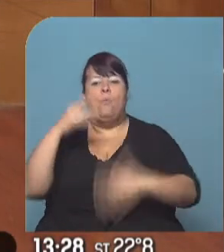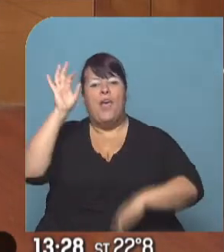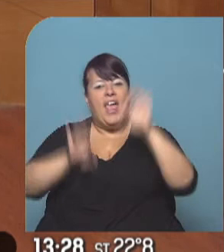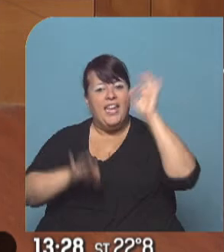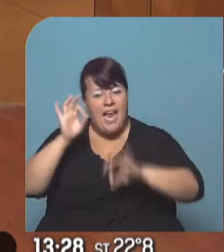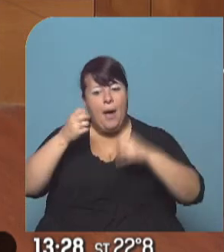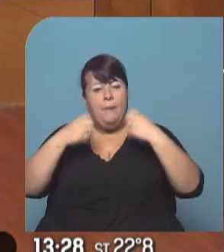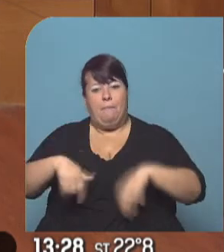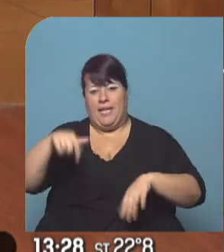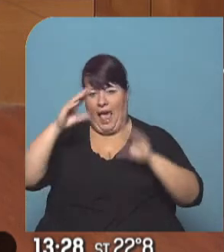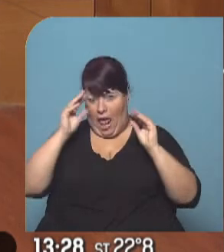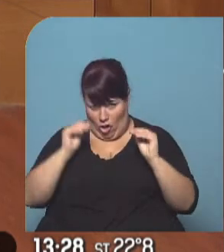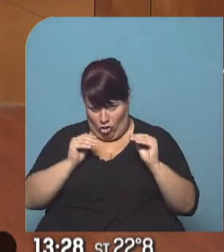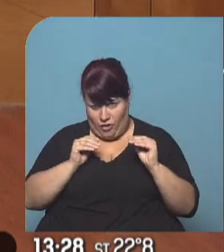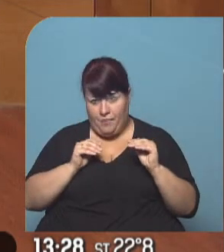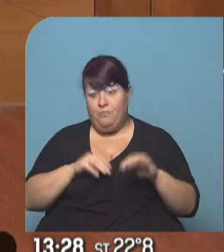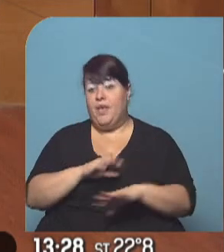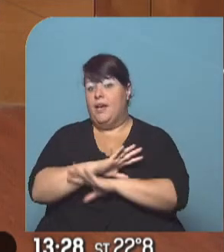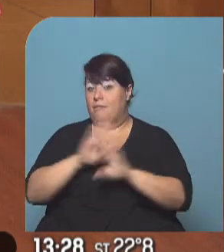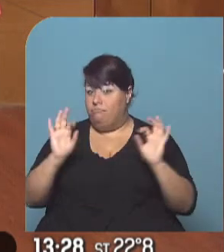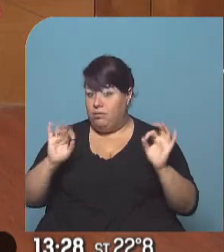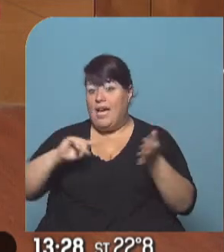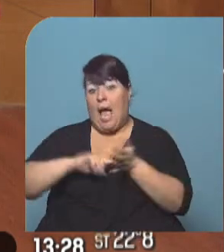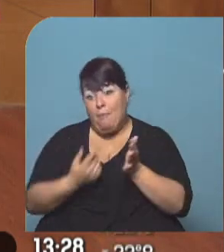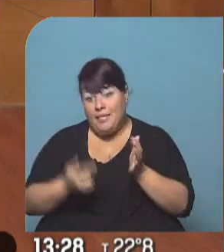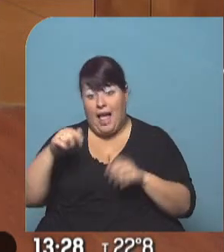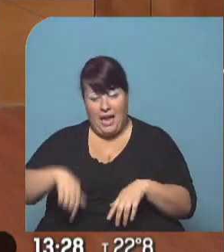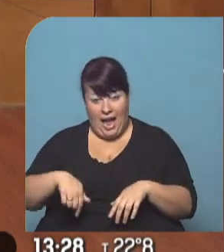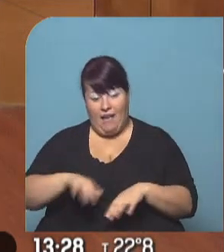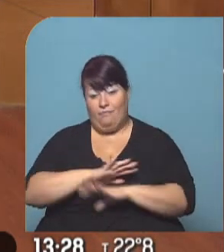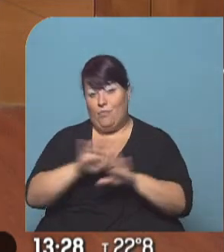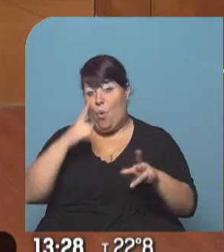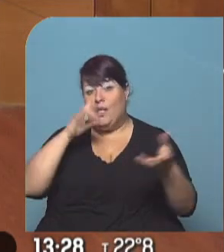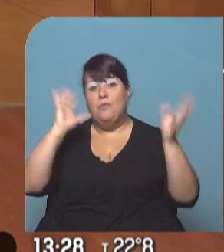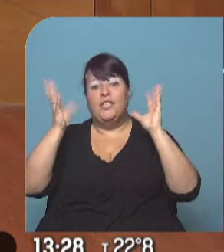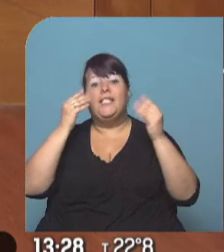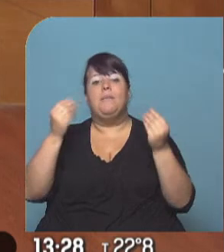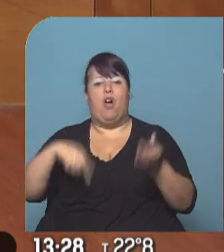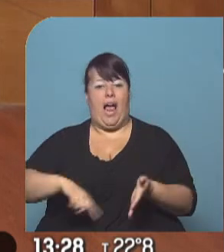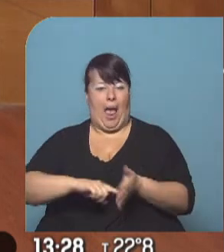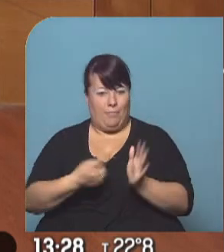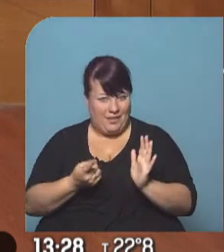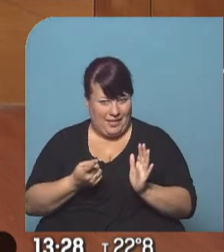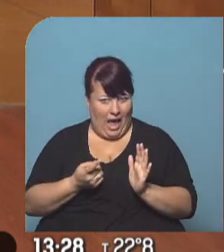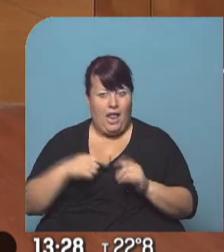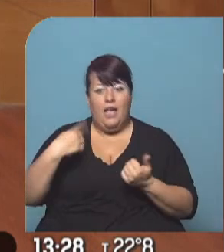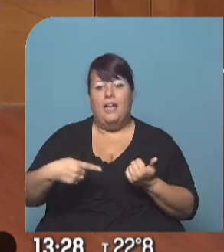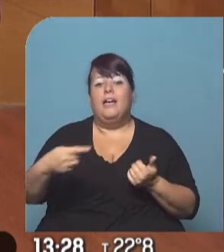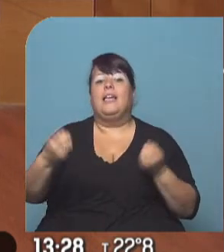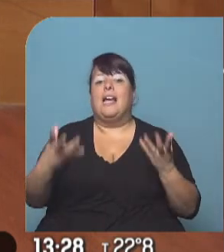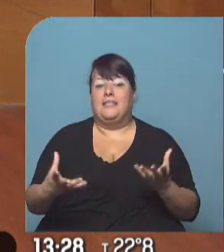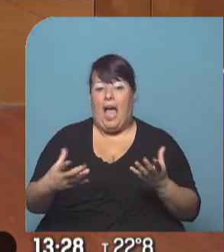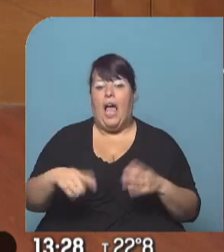a partir de la noche. Terminamos con Capital Federal. Aquí finalizamos el pronóstico entonces con Capital Federal en las próximas horas.